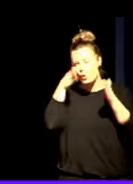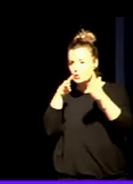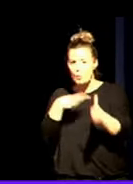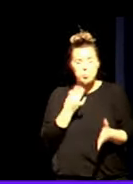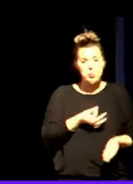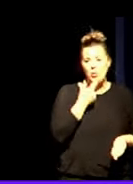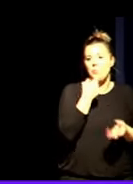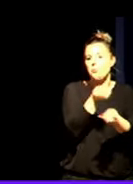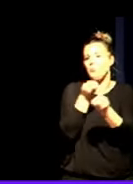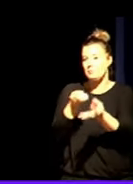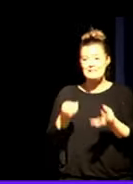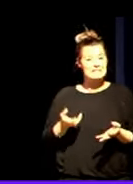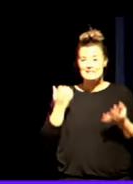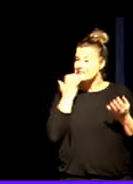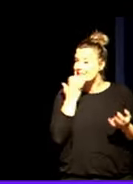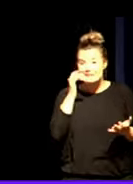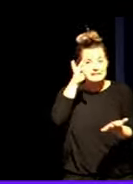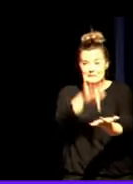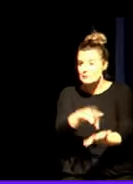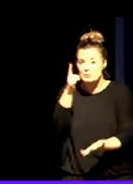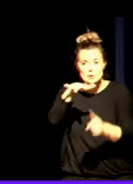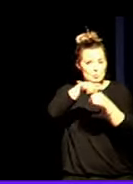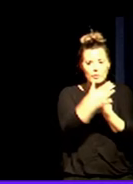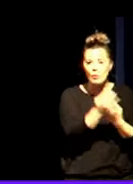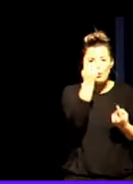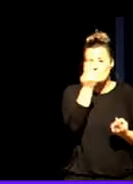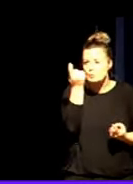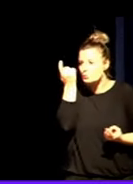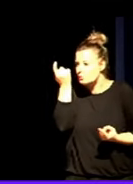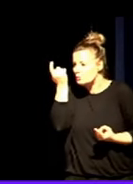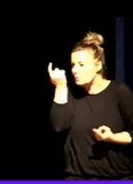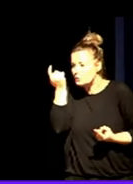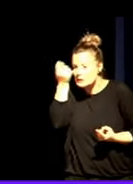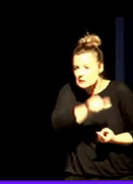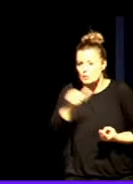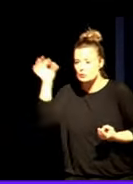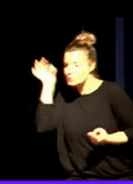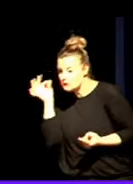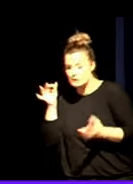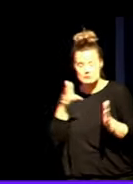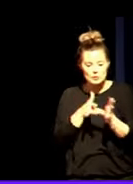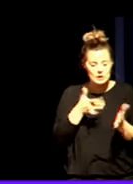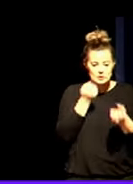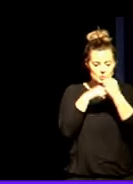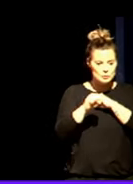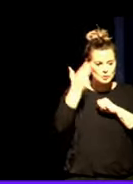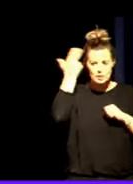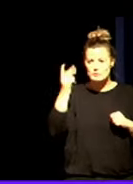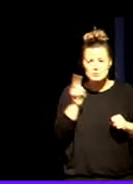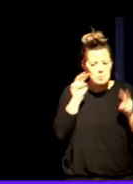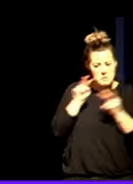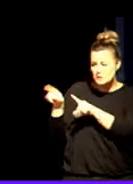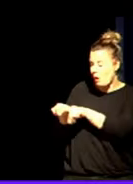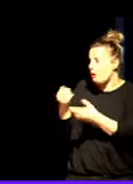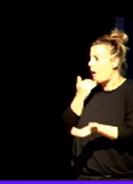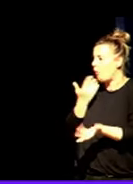es que cada vez que seáis conocedores de que una chica o un chico tiene una conducta suicida o una autoresión, no lo veáis como algo meramente